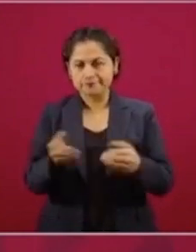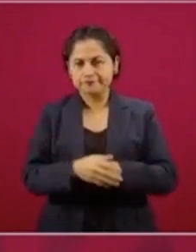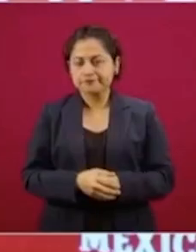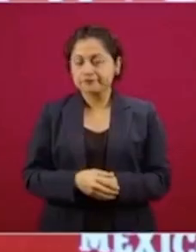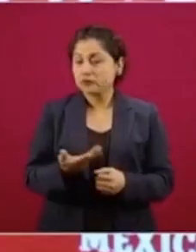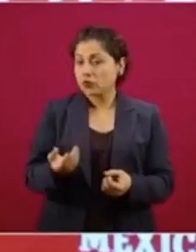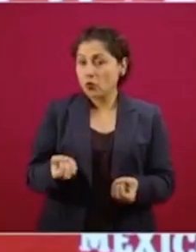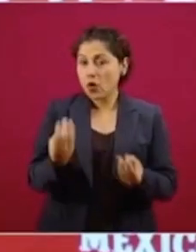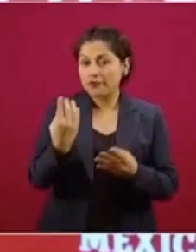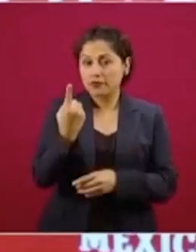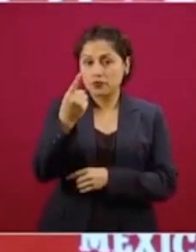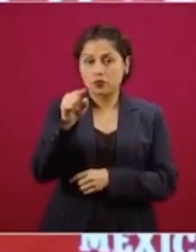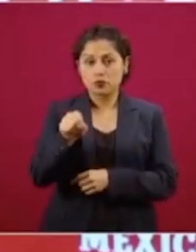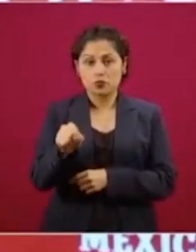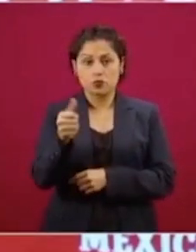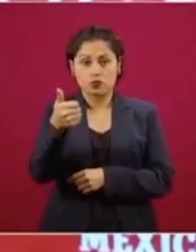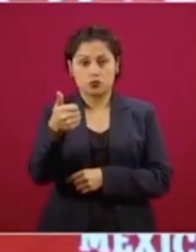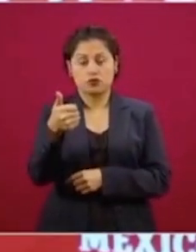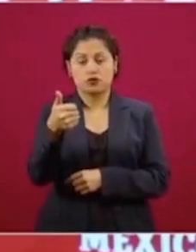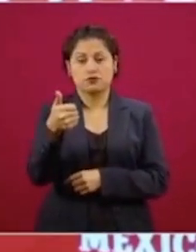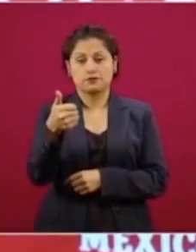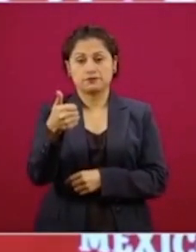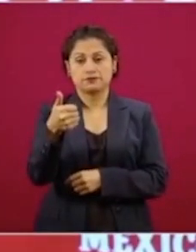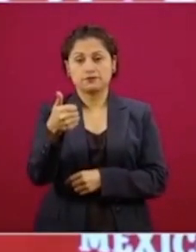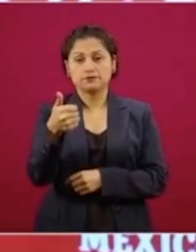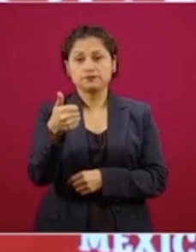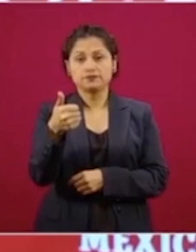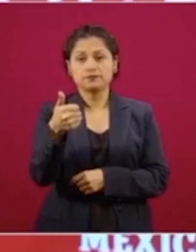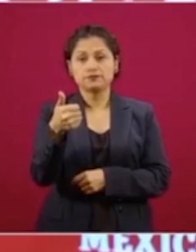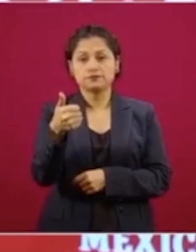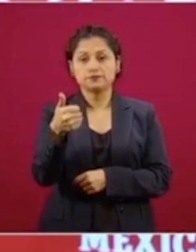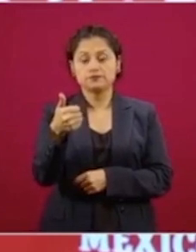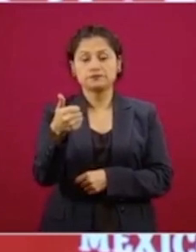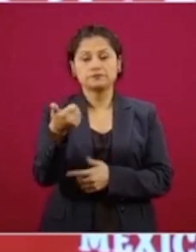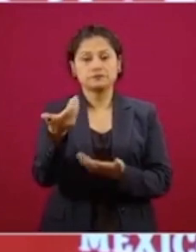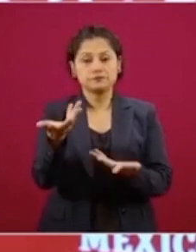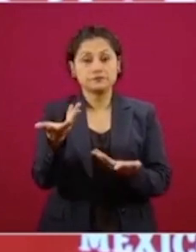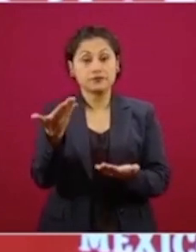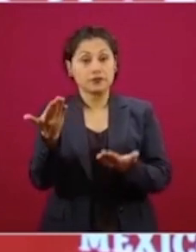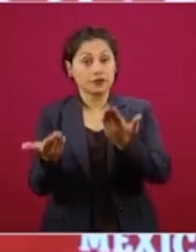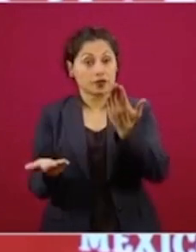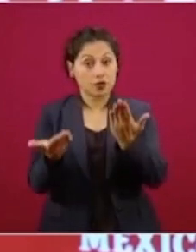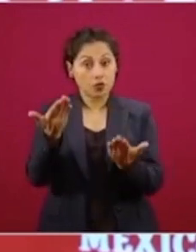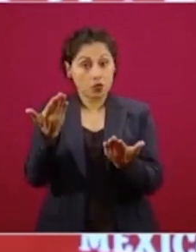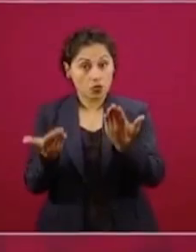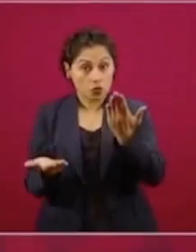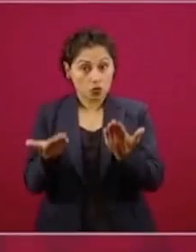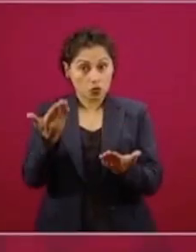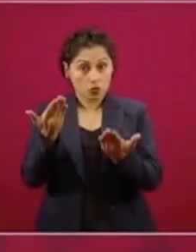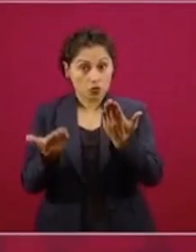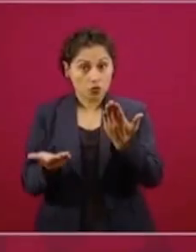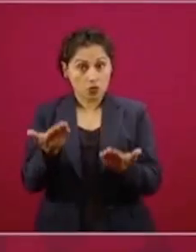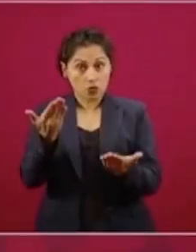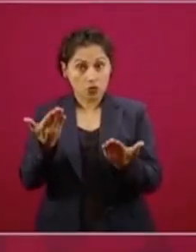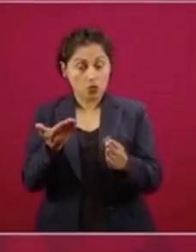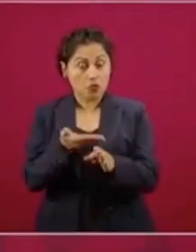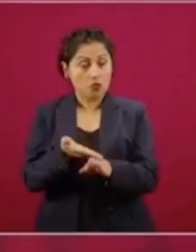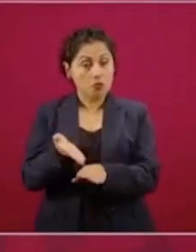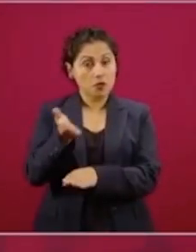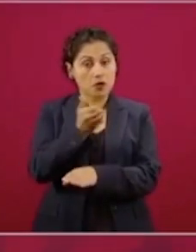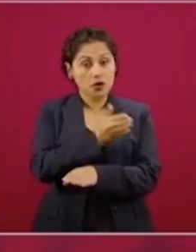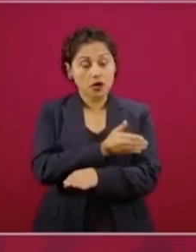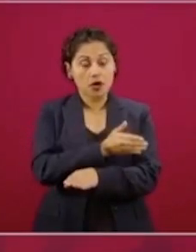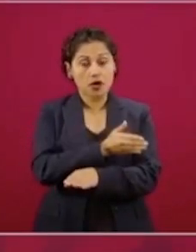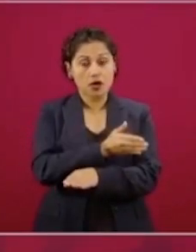1.6 con relación al trimestre